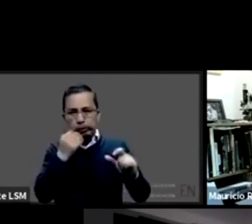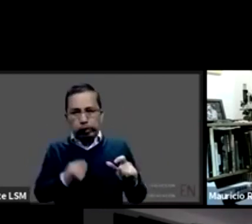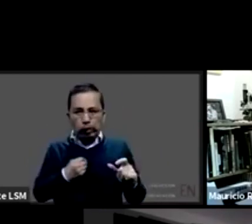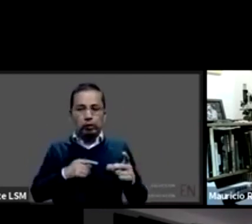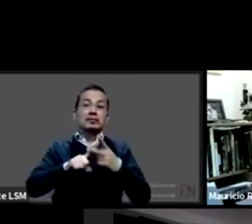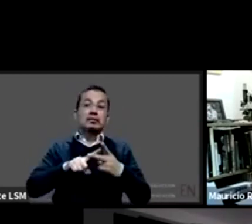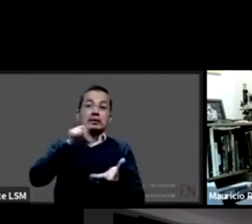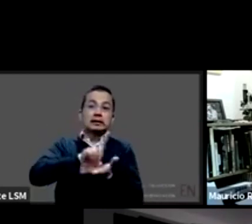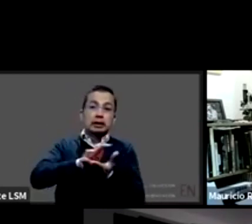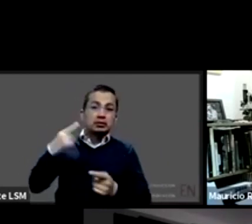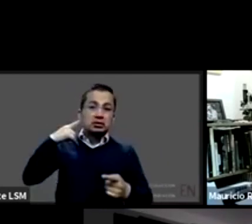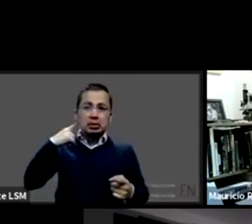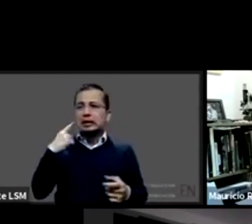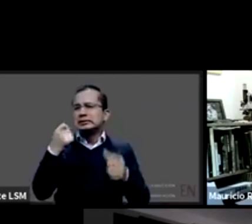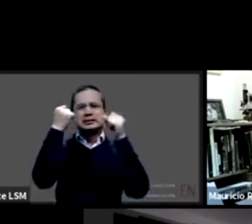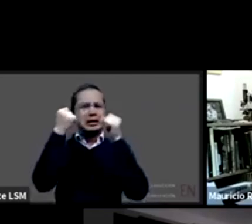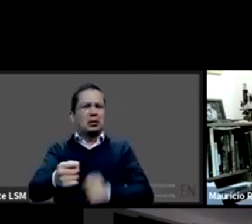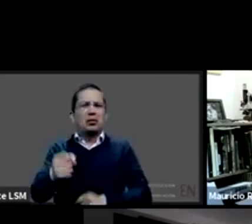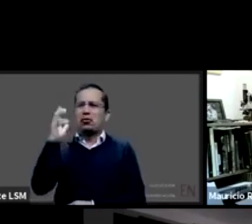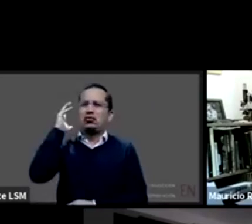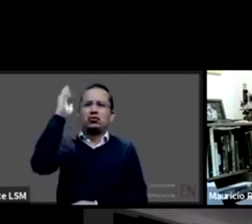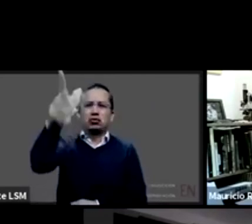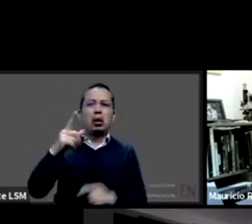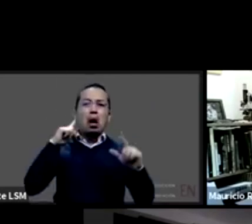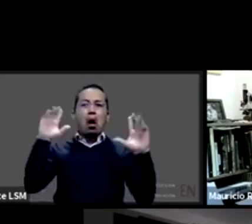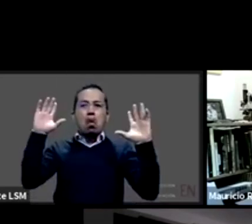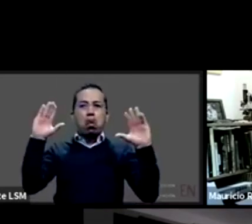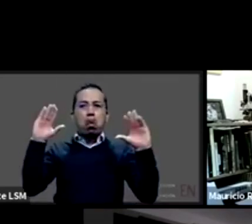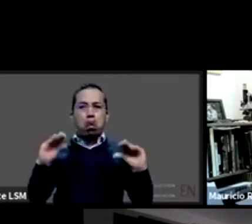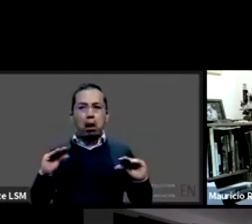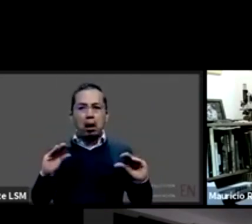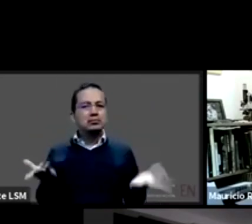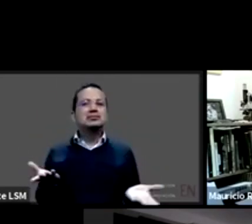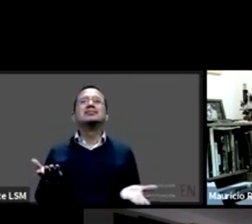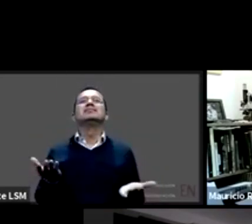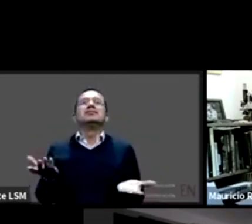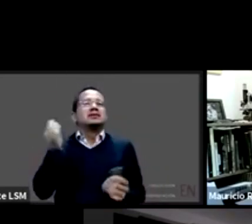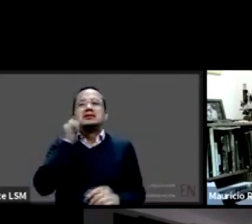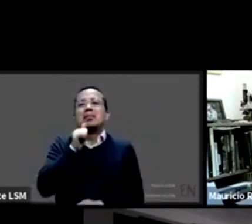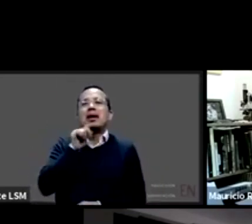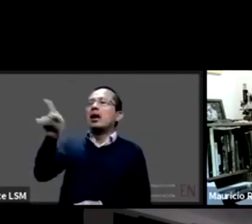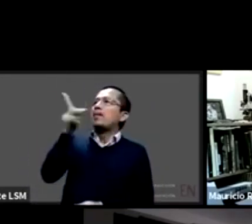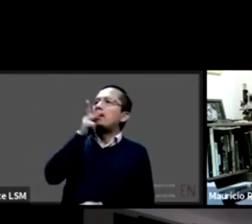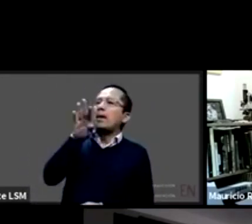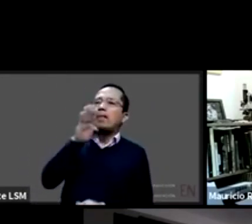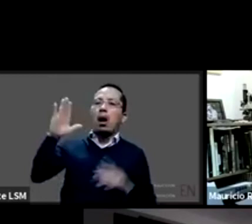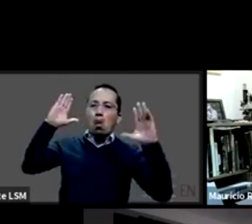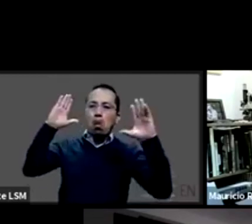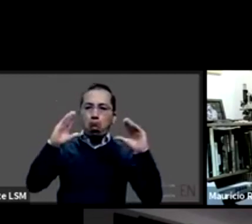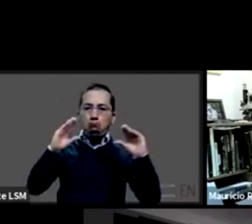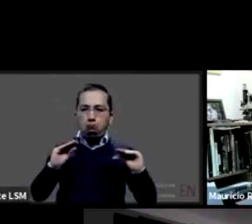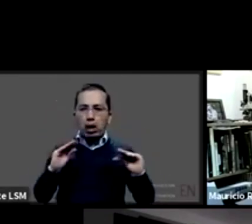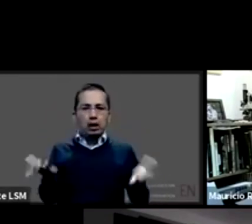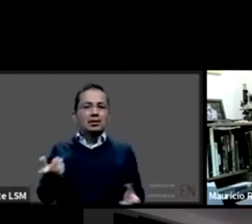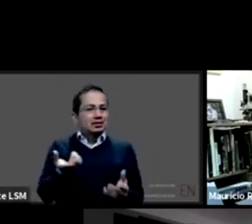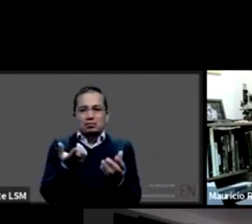siempre termina uno diciendo mi papá y mi mamá ya no oyen más que lo que les conviene no ya no oyen ya no oyen porque